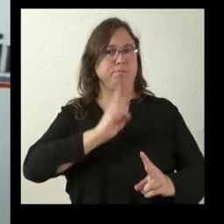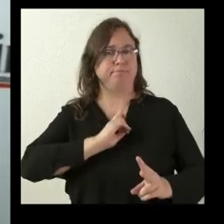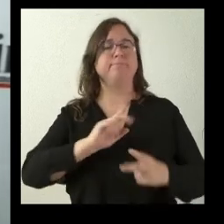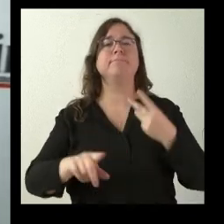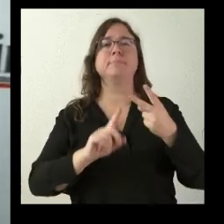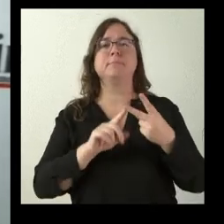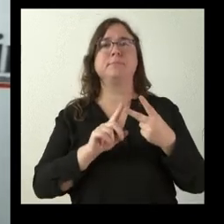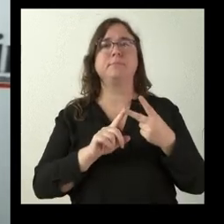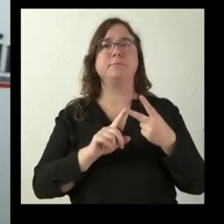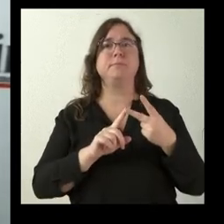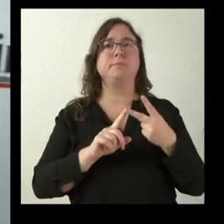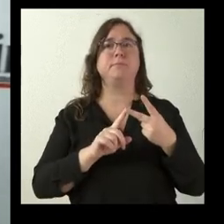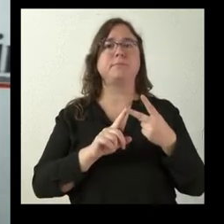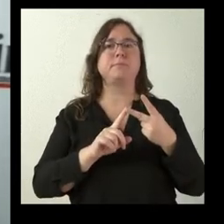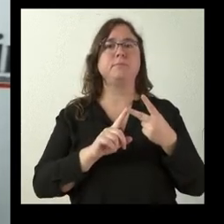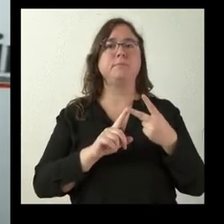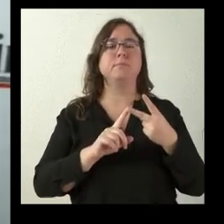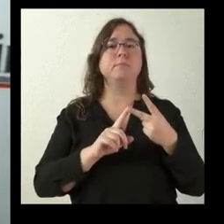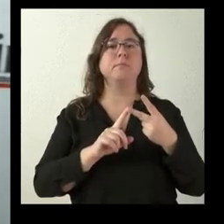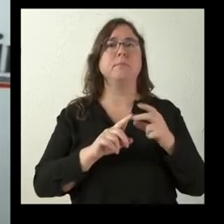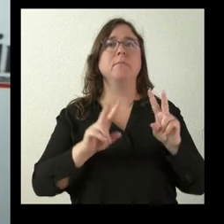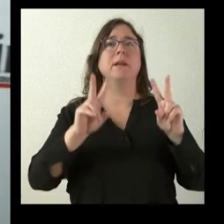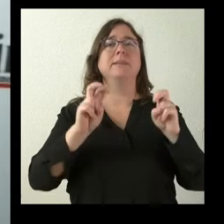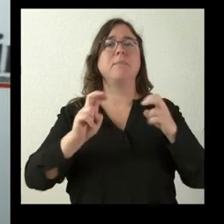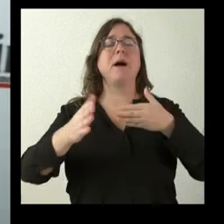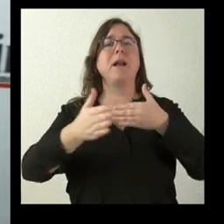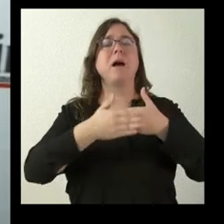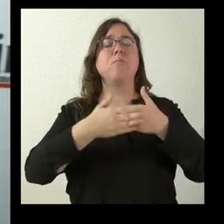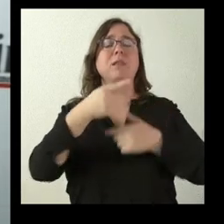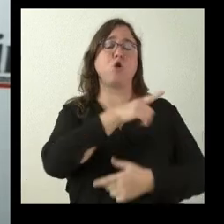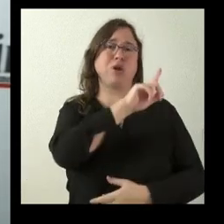lo del Puerta del Noroeste, de Benavente,